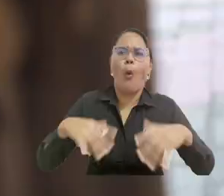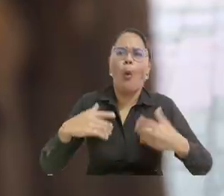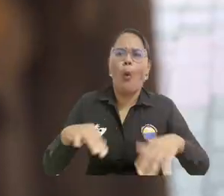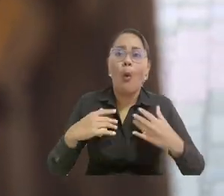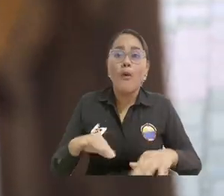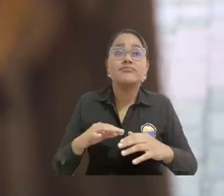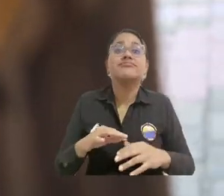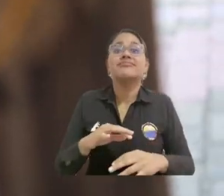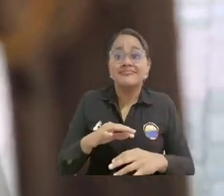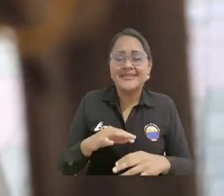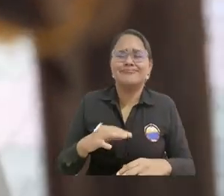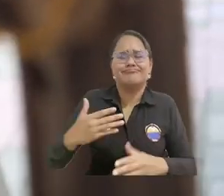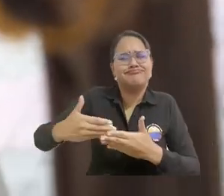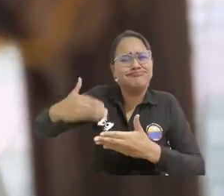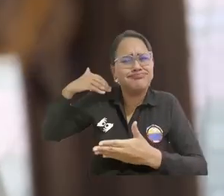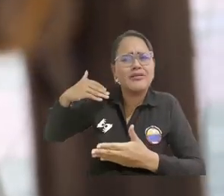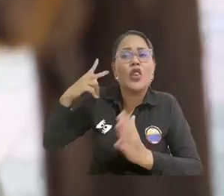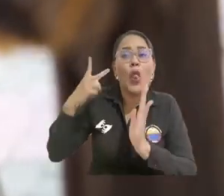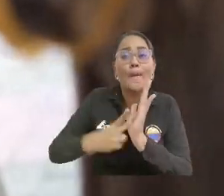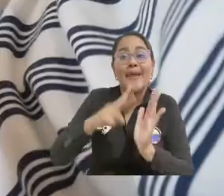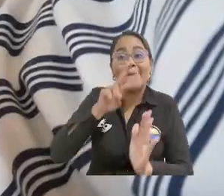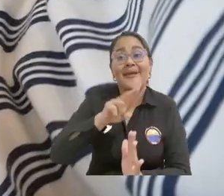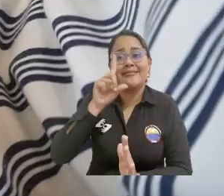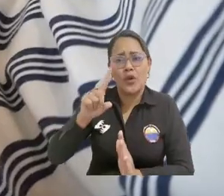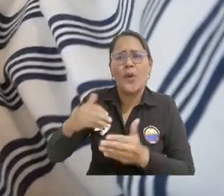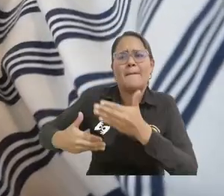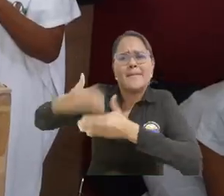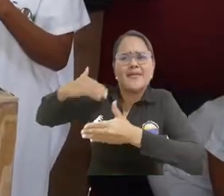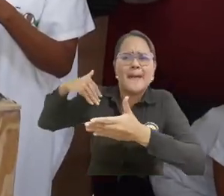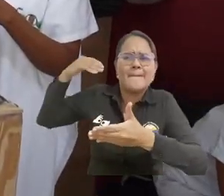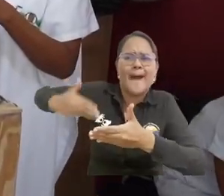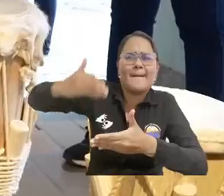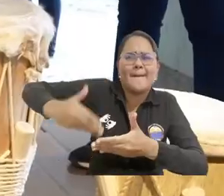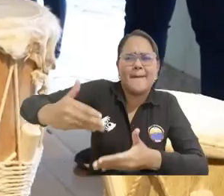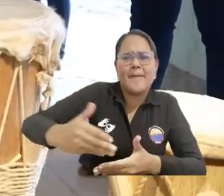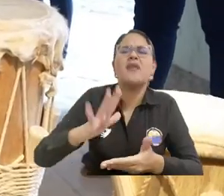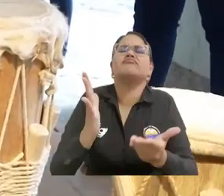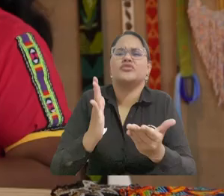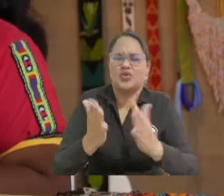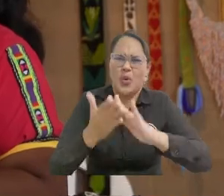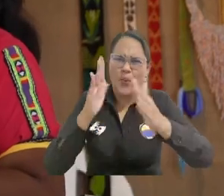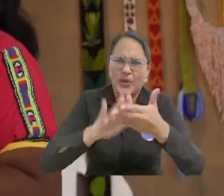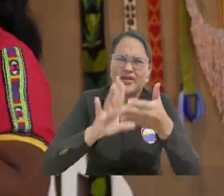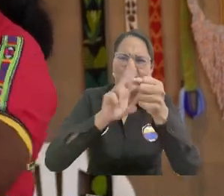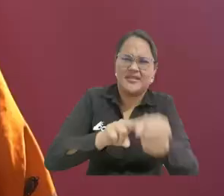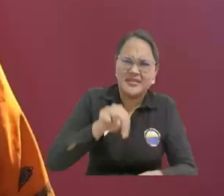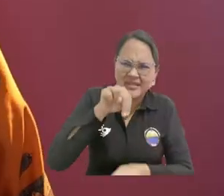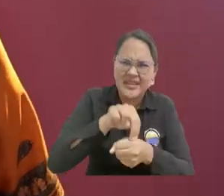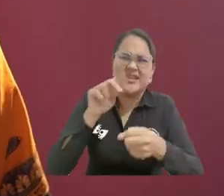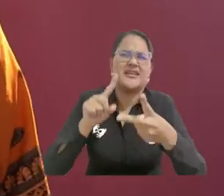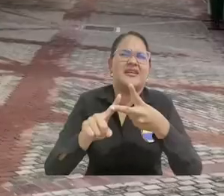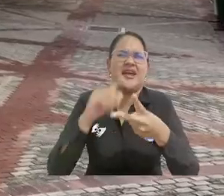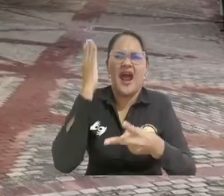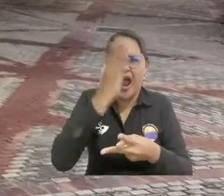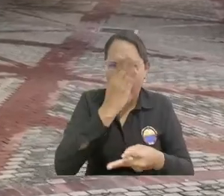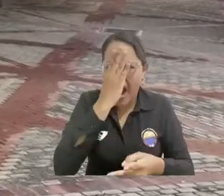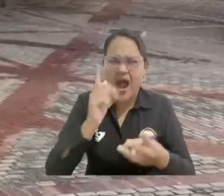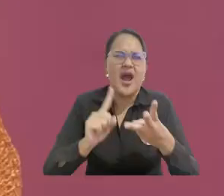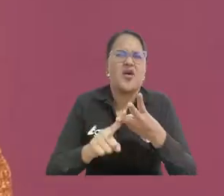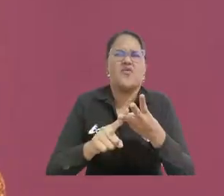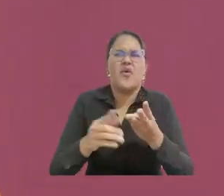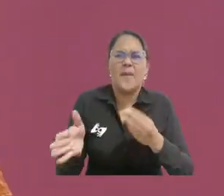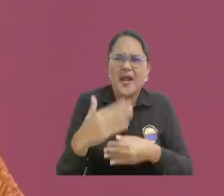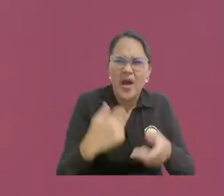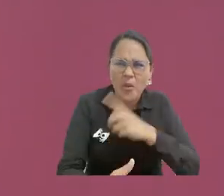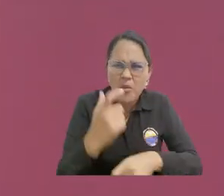desde 2021 ha servido como encuentro entre comunidades indígenas, afrodescendientes, campesinas, raizales, pescadores,